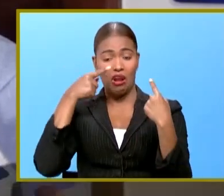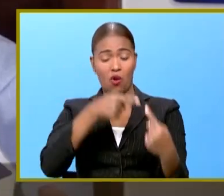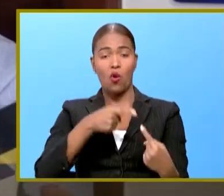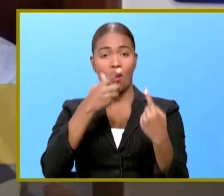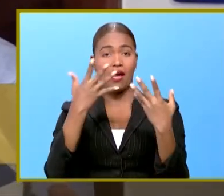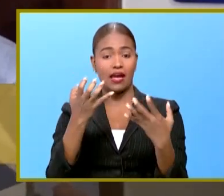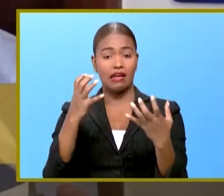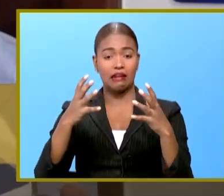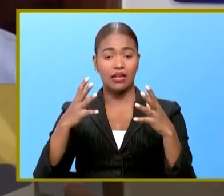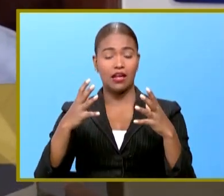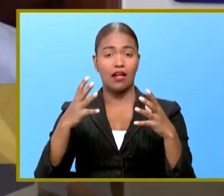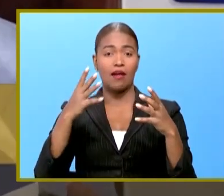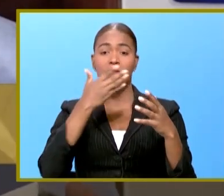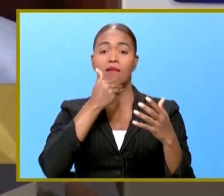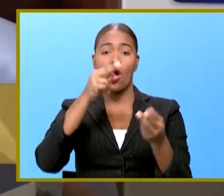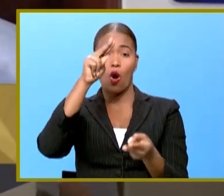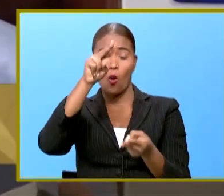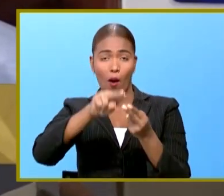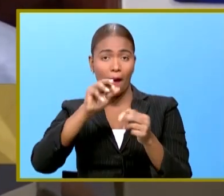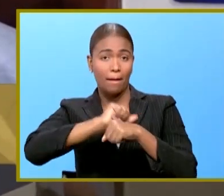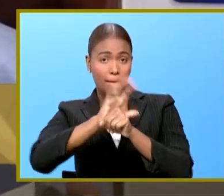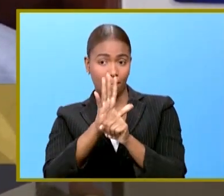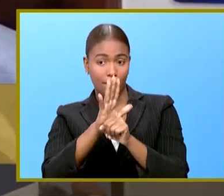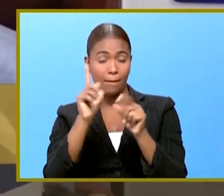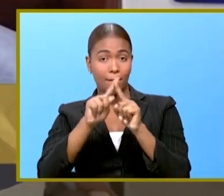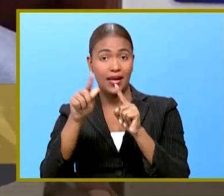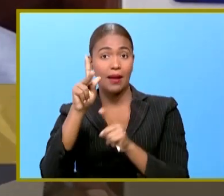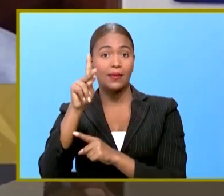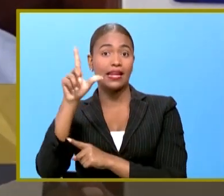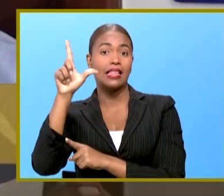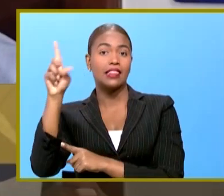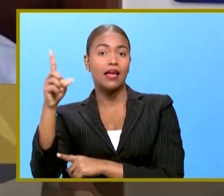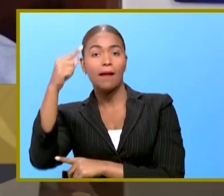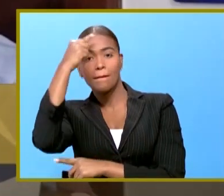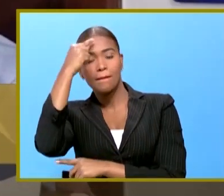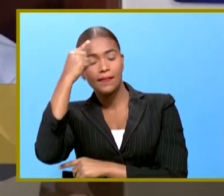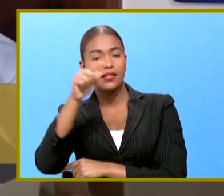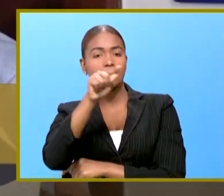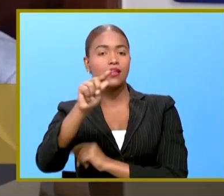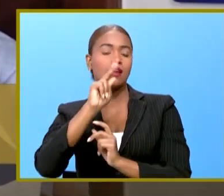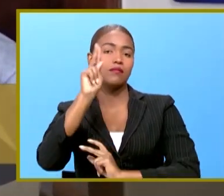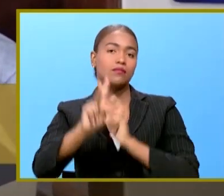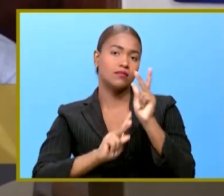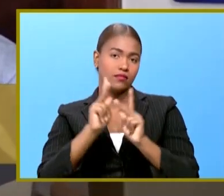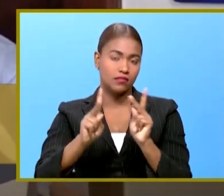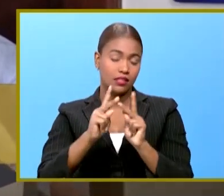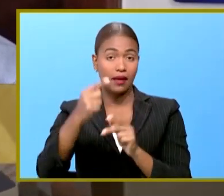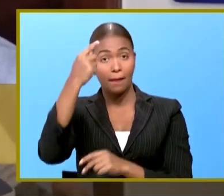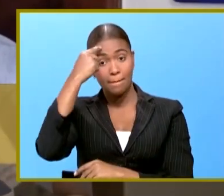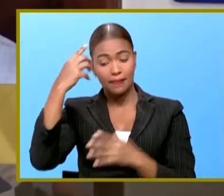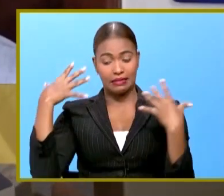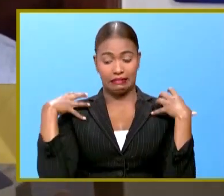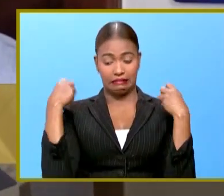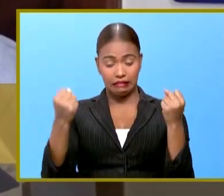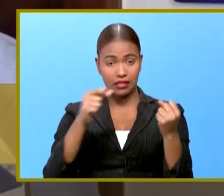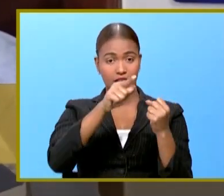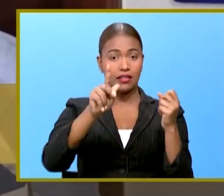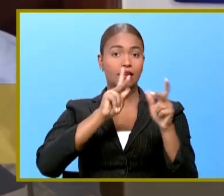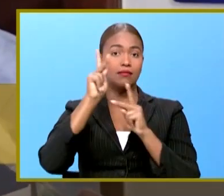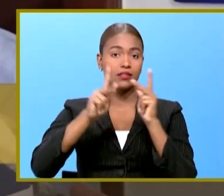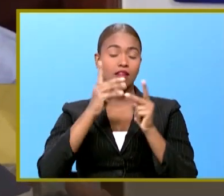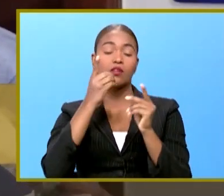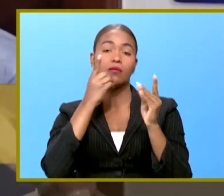para contener la pandemia sin embargo el PLD piensa en la nación piensa en la salud del pueblo